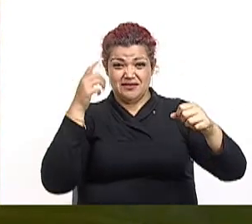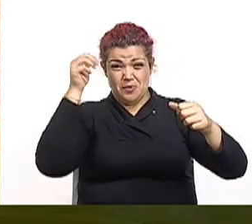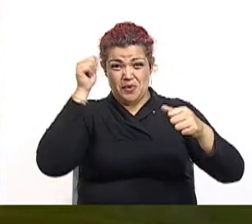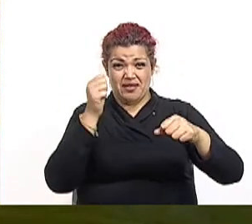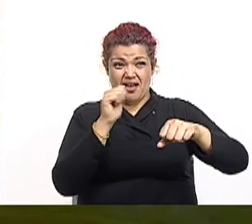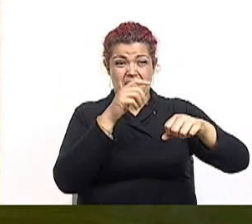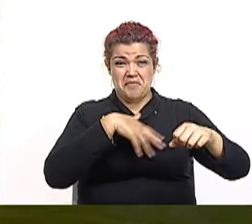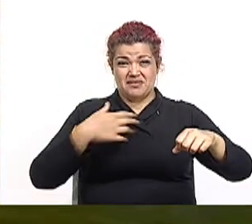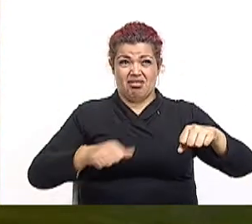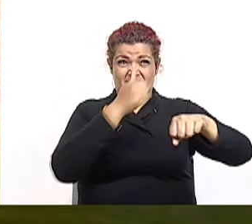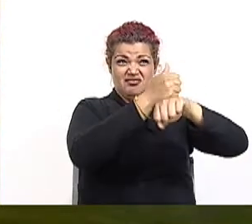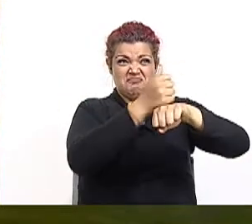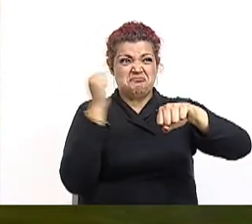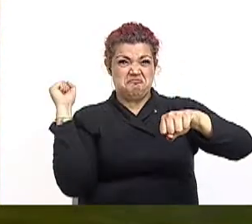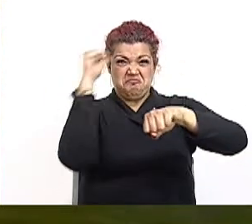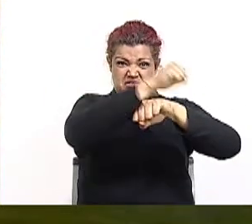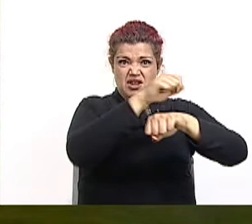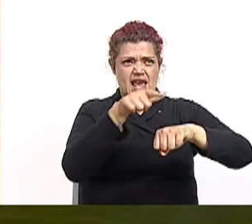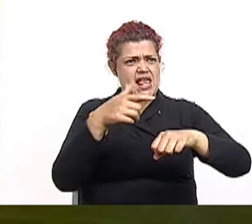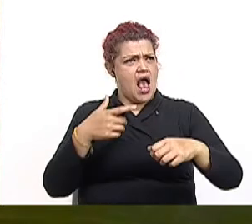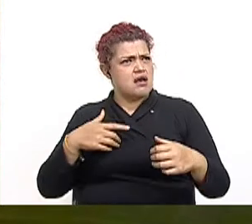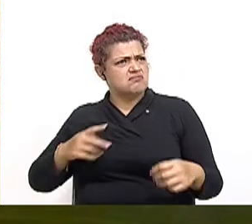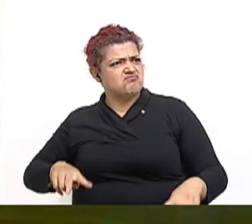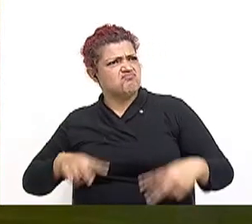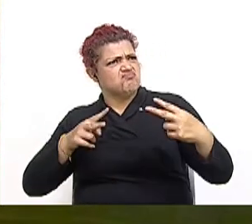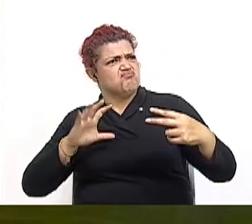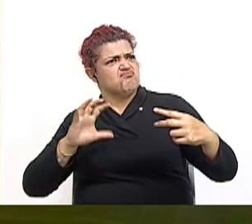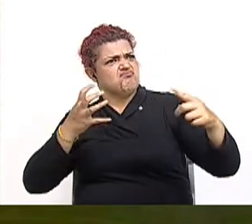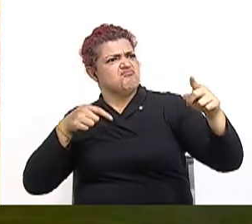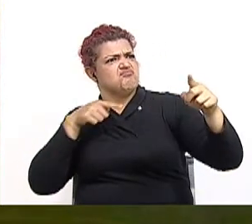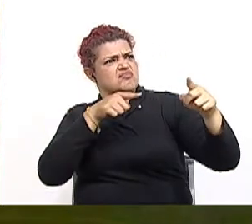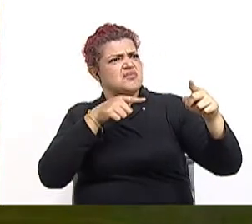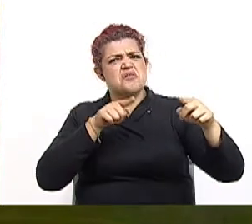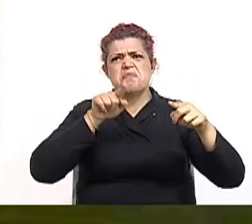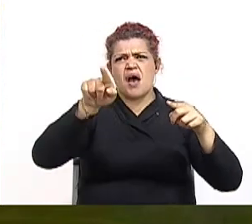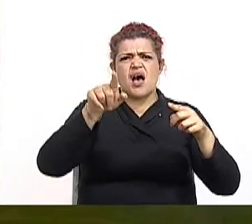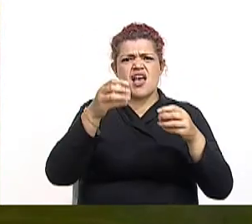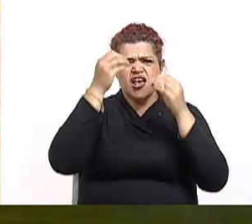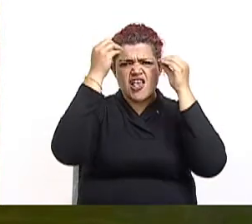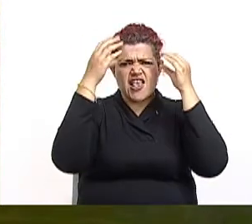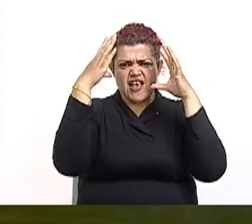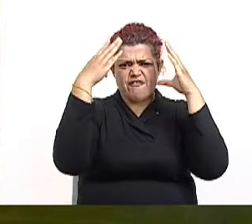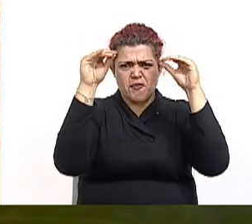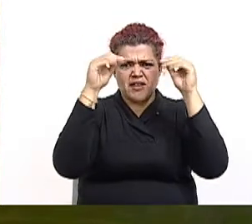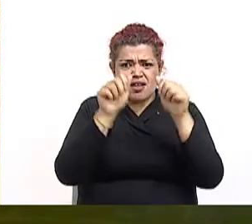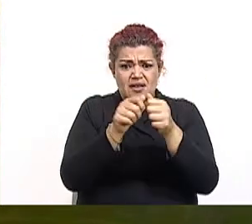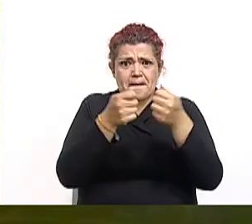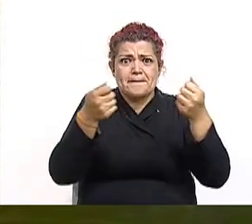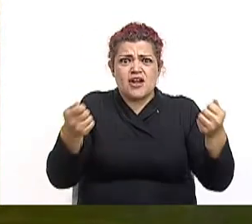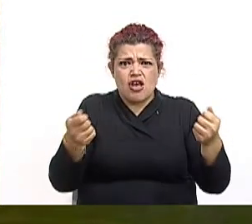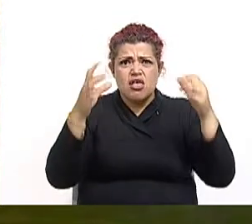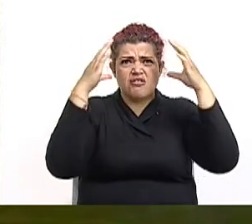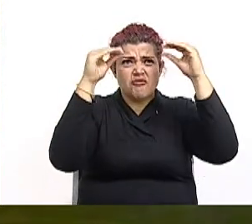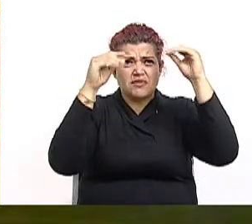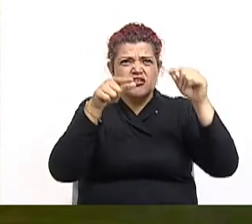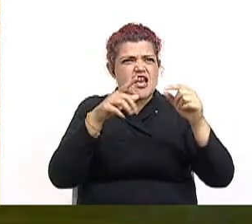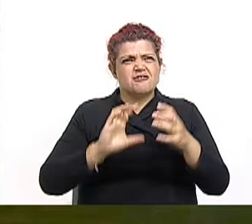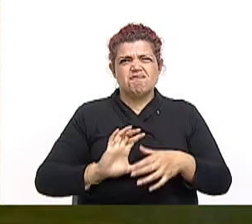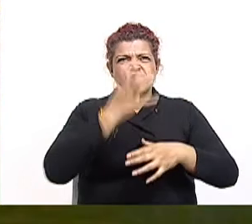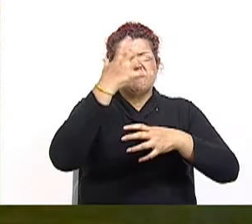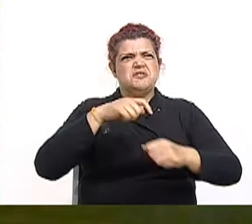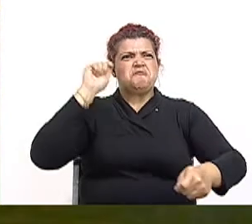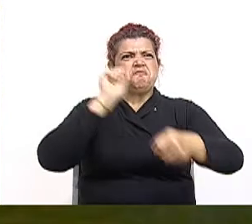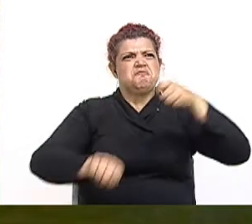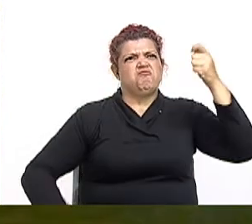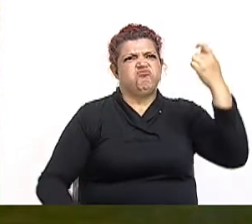visitar las instalaciones del diario La Información y le prenden fuego. En un evento que está escrito en la historia costarricense